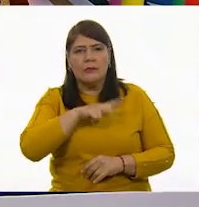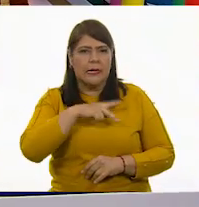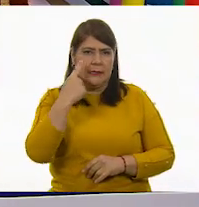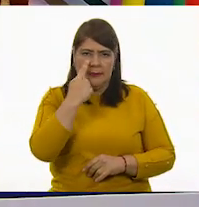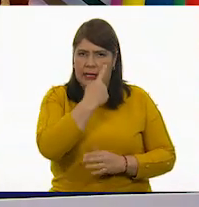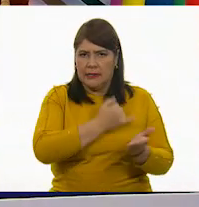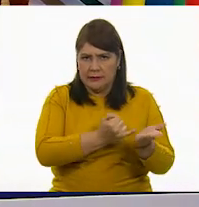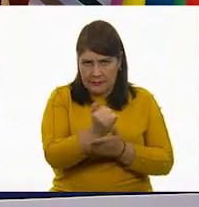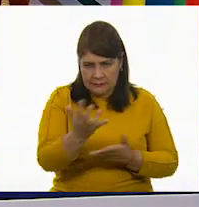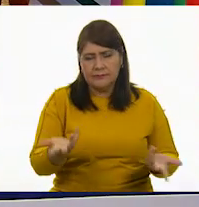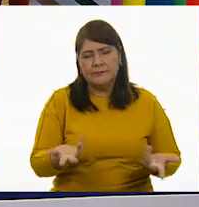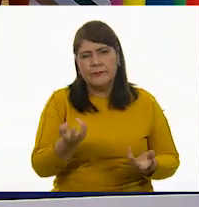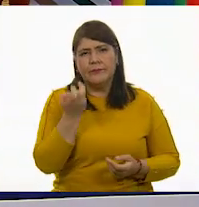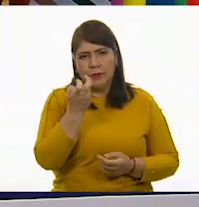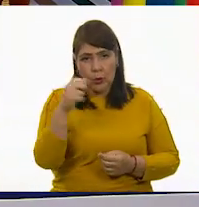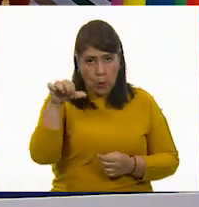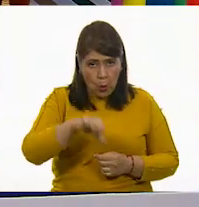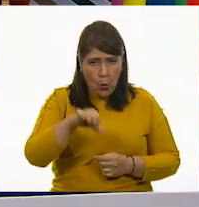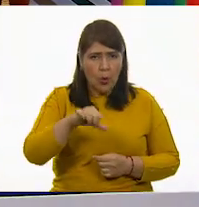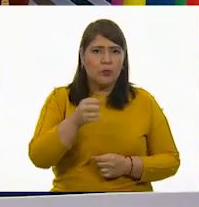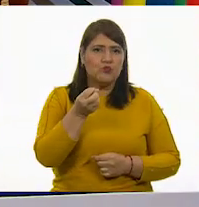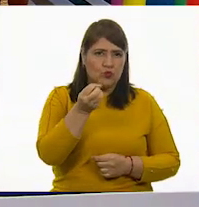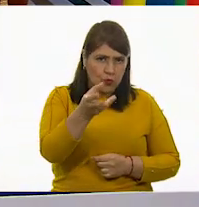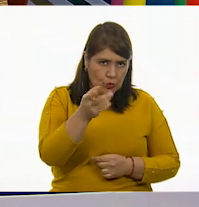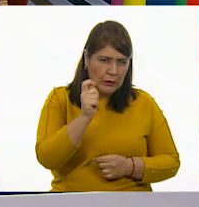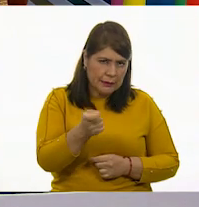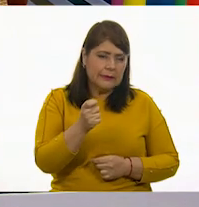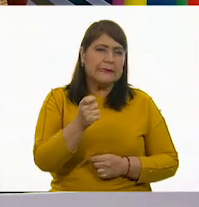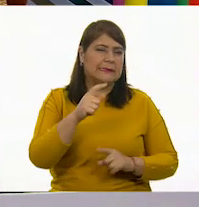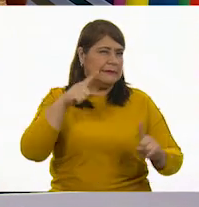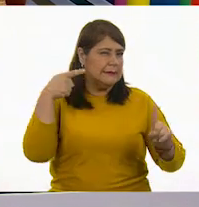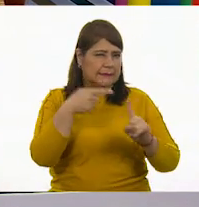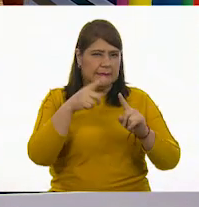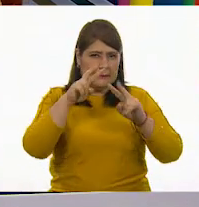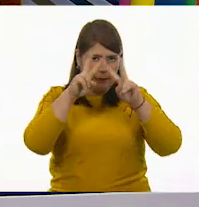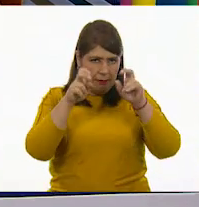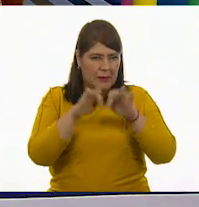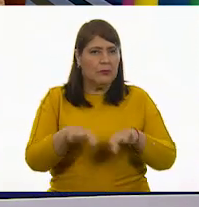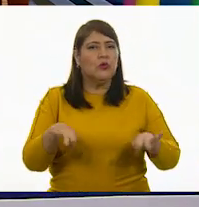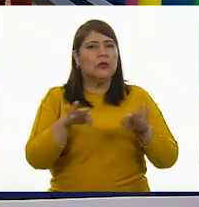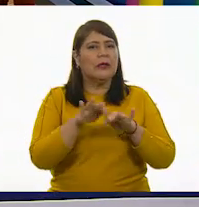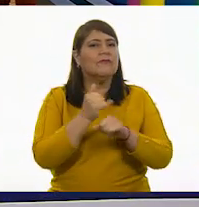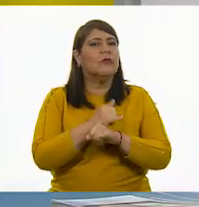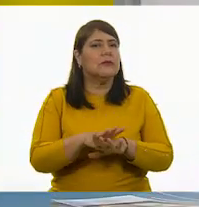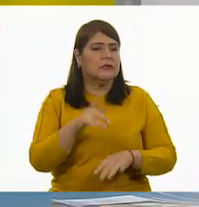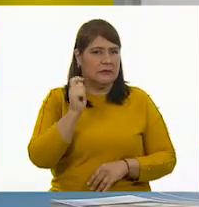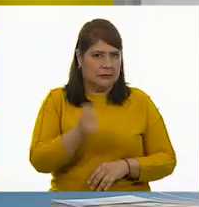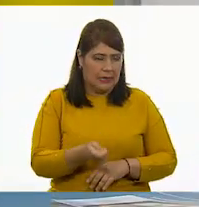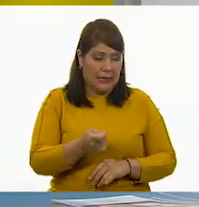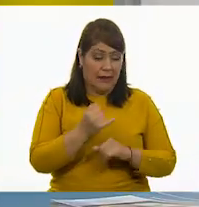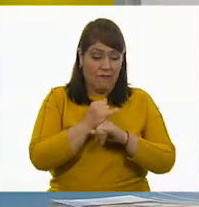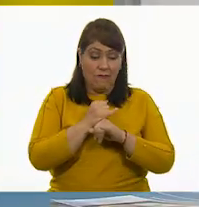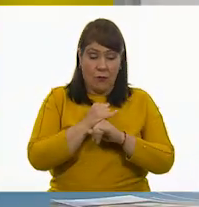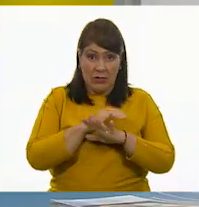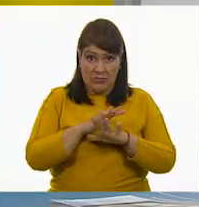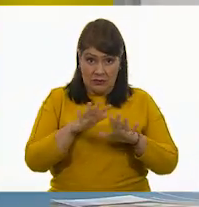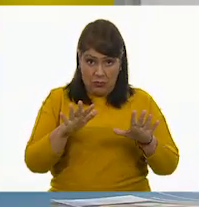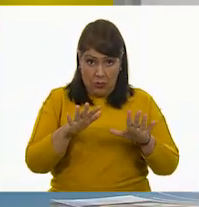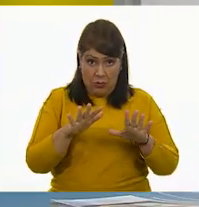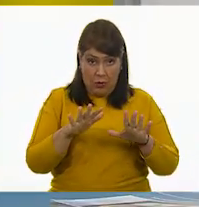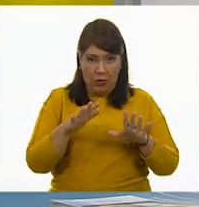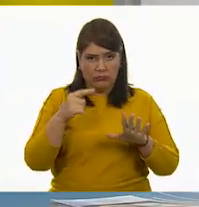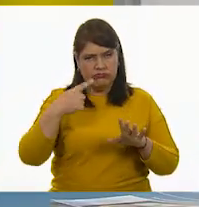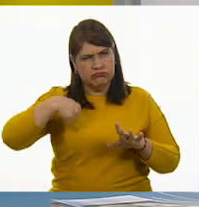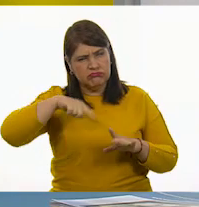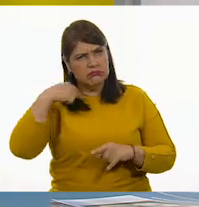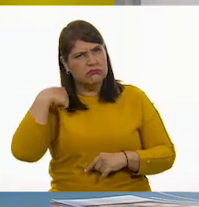vamos a tomar muy en serio este tema de la información. Porque hoy la información que vamos a analizar